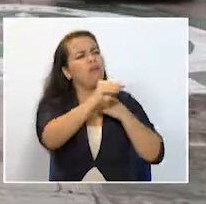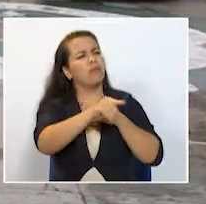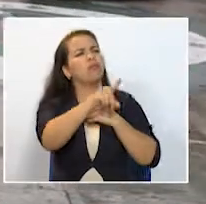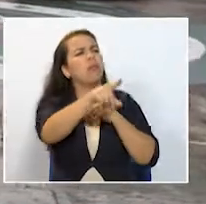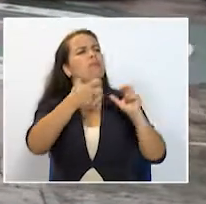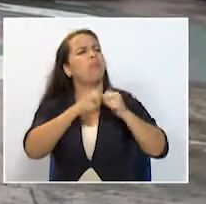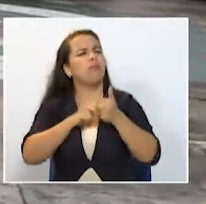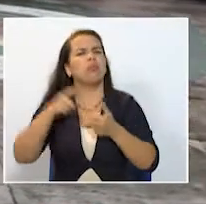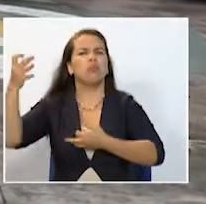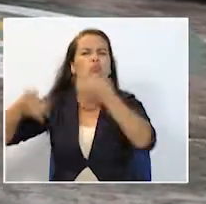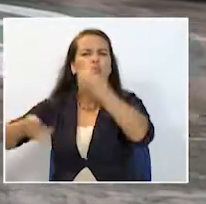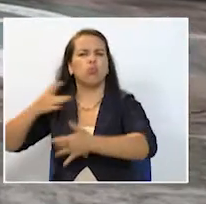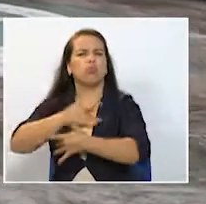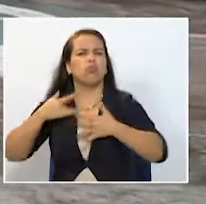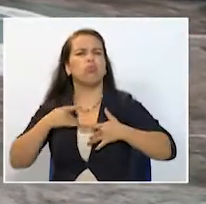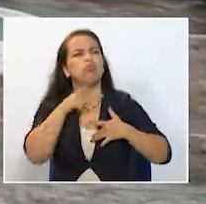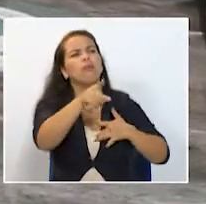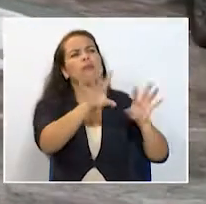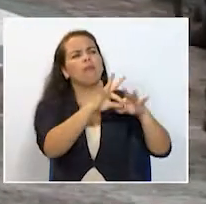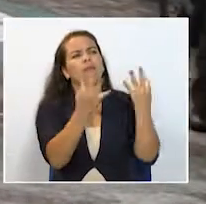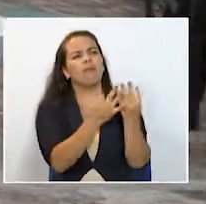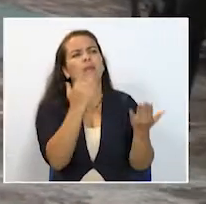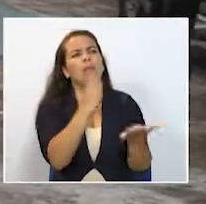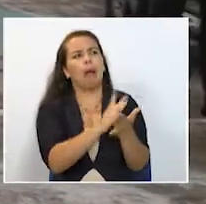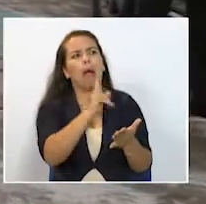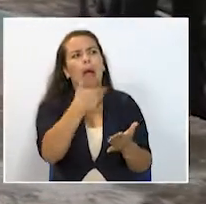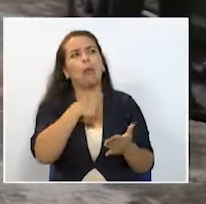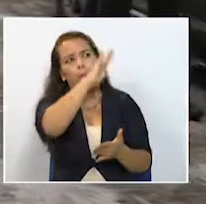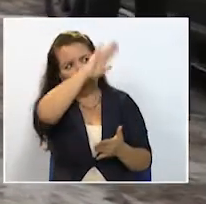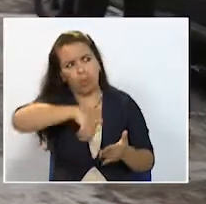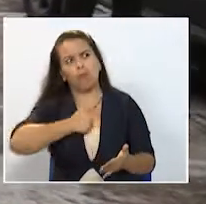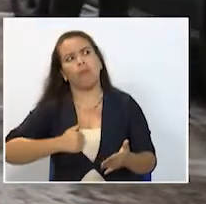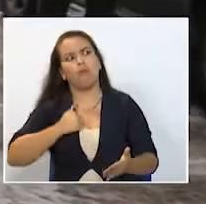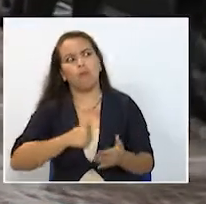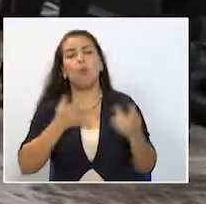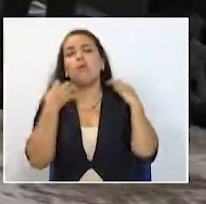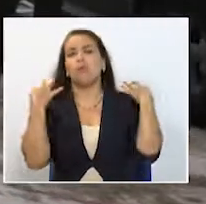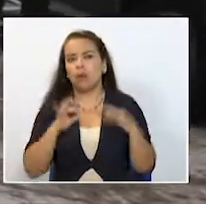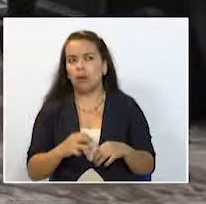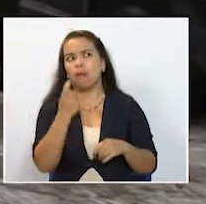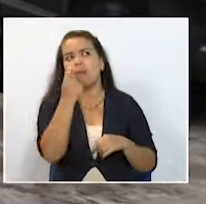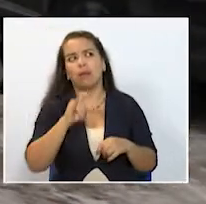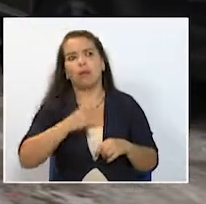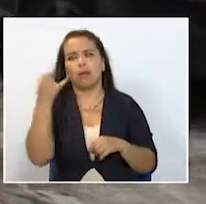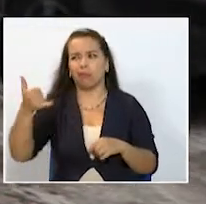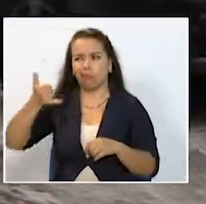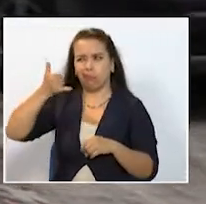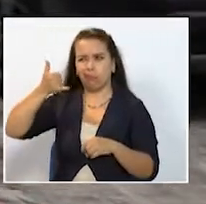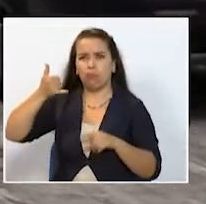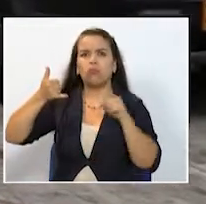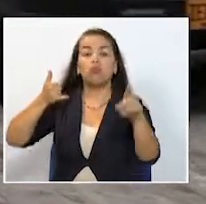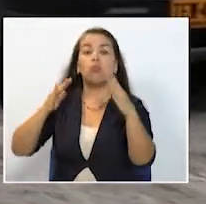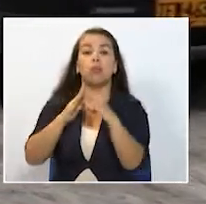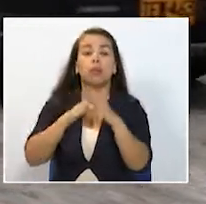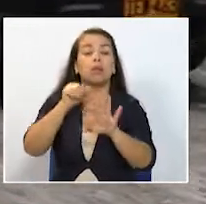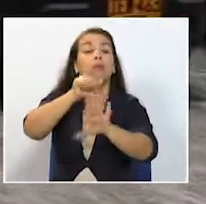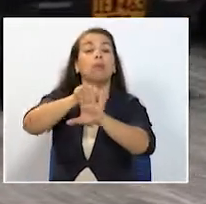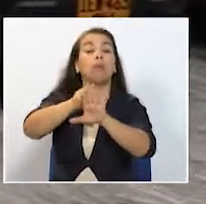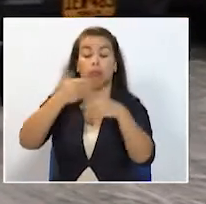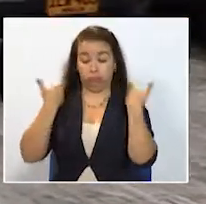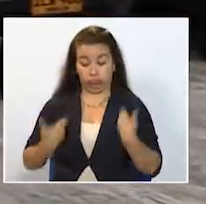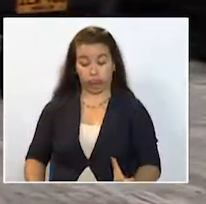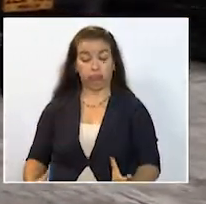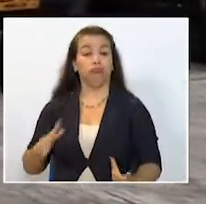problema judicial o de salud de alguno de los miembros de su familia y le piden objetos de valor o dinero en efectivo si a su casa llegan personas vestidas